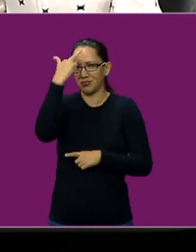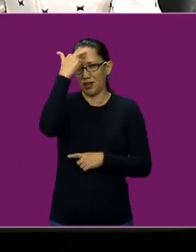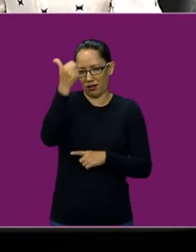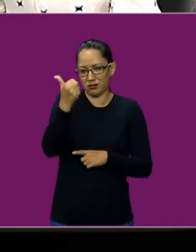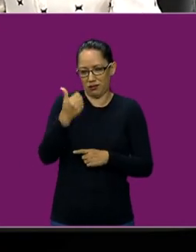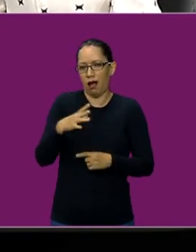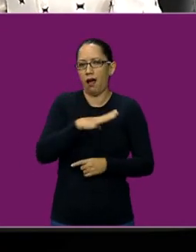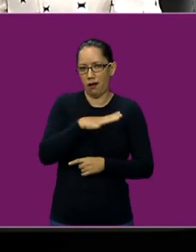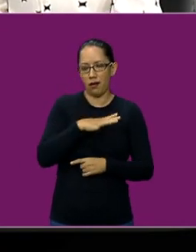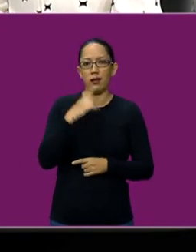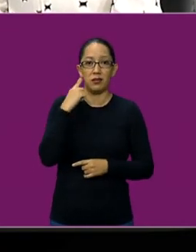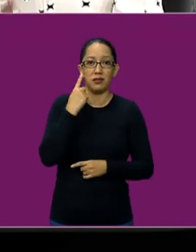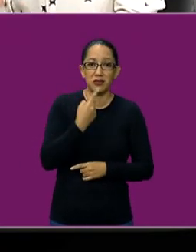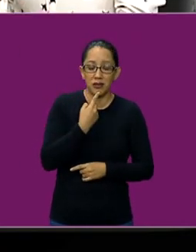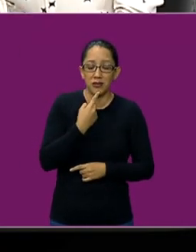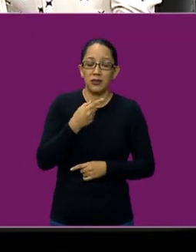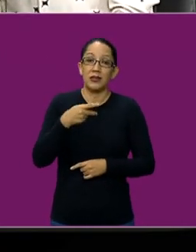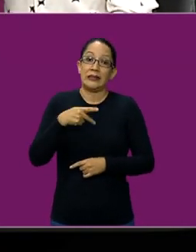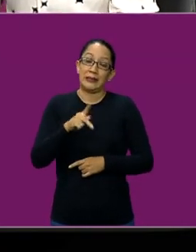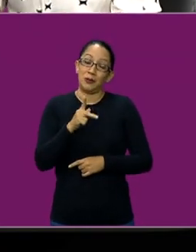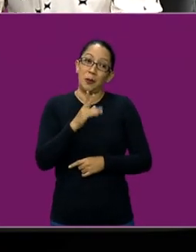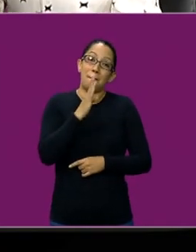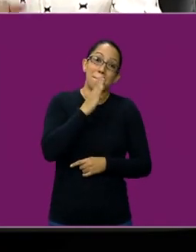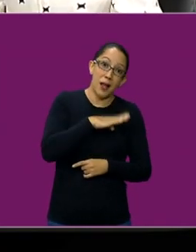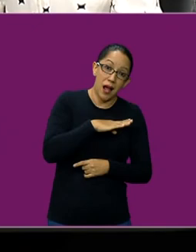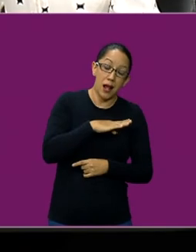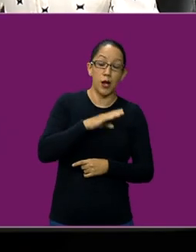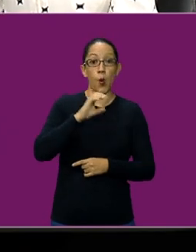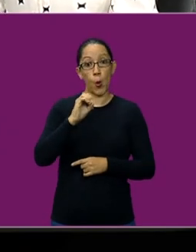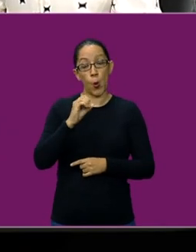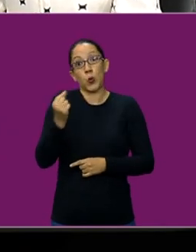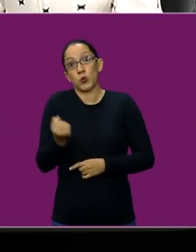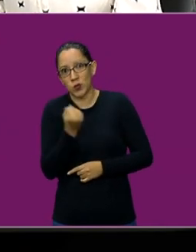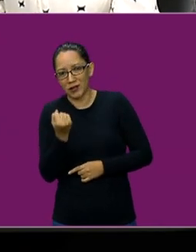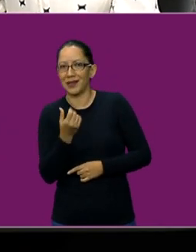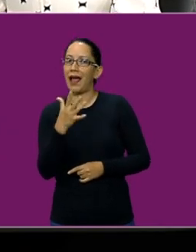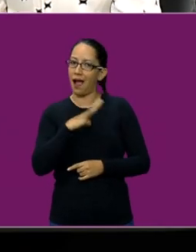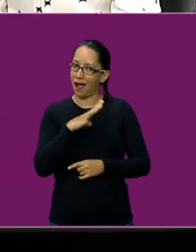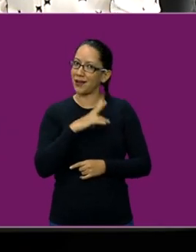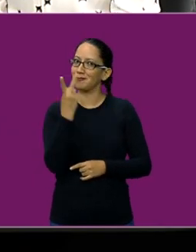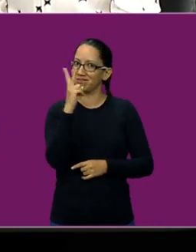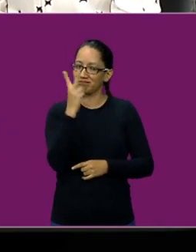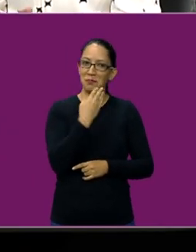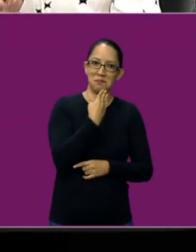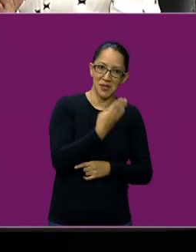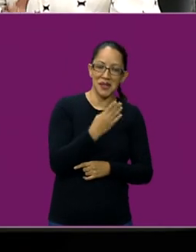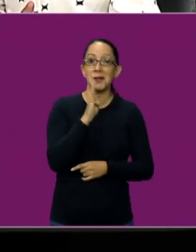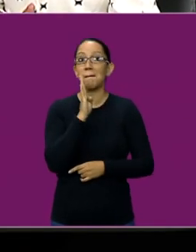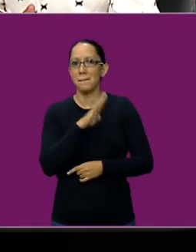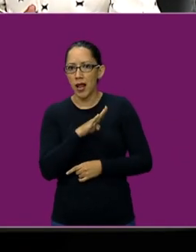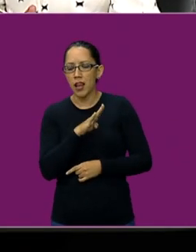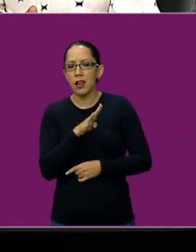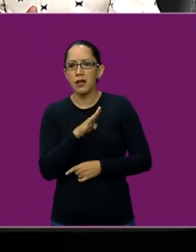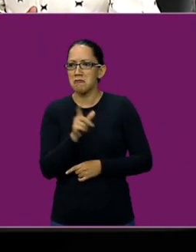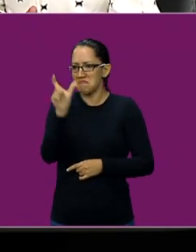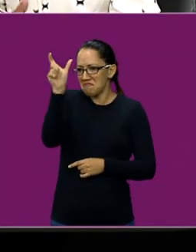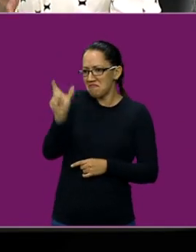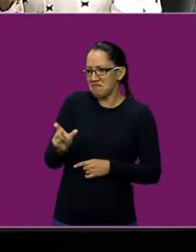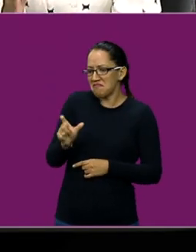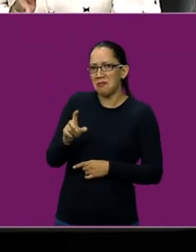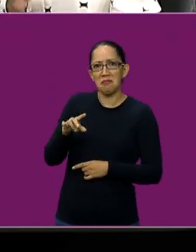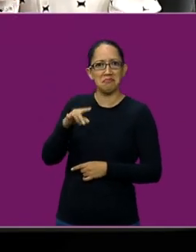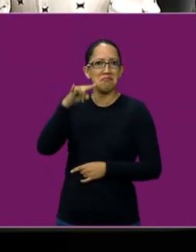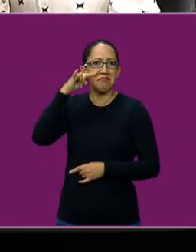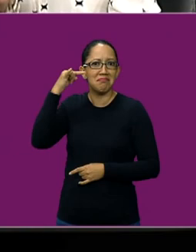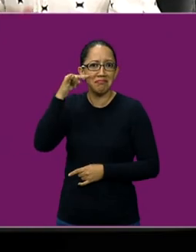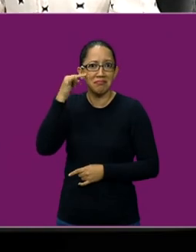desgraciadamente, o afortunadamente tiene las dos connotaciones, no se nota. La